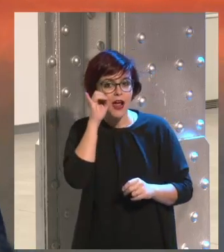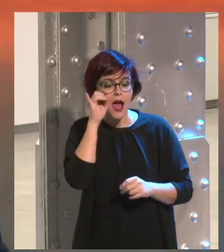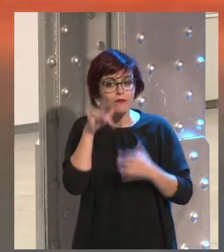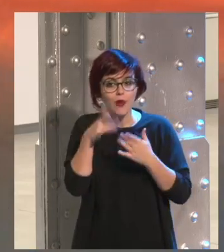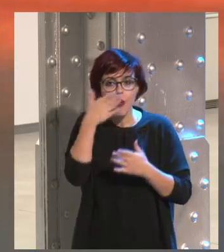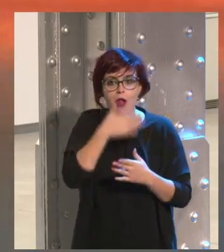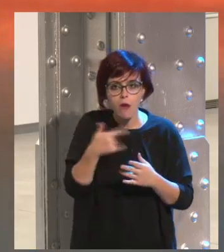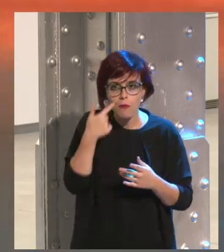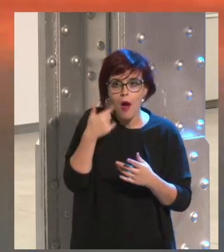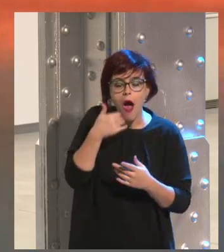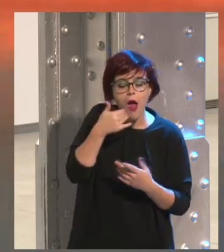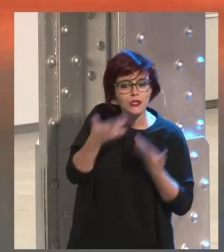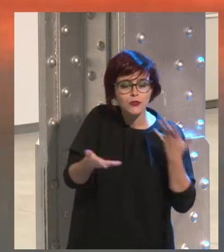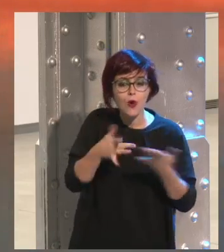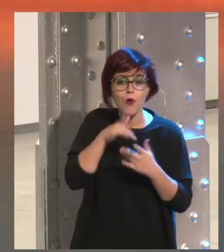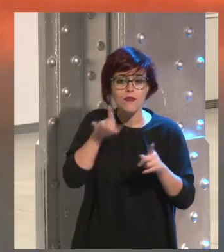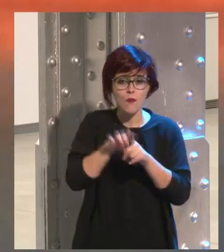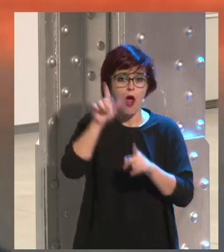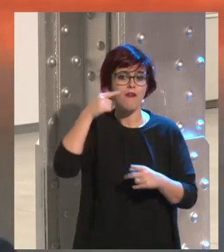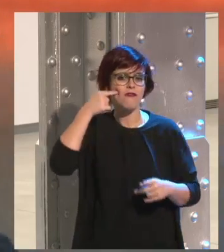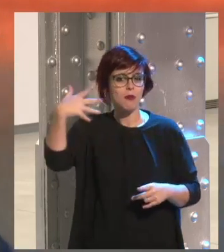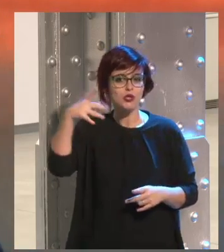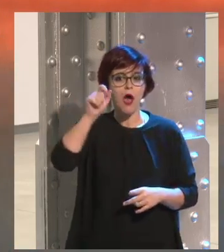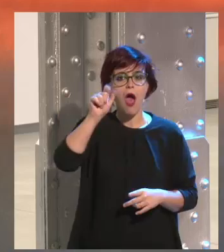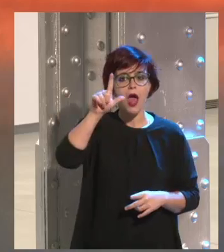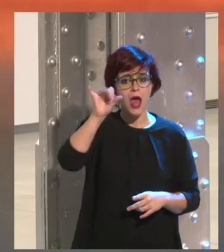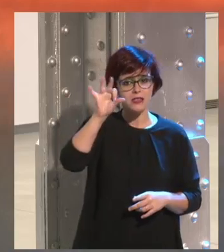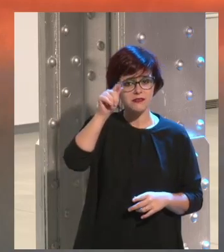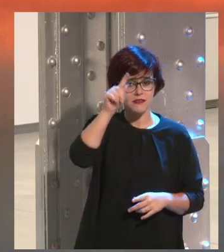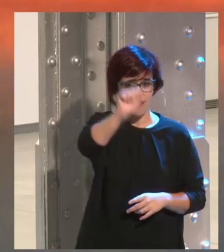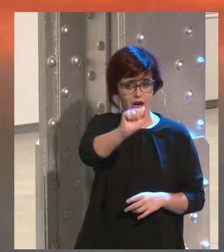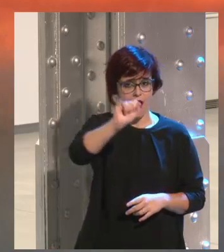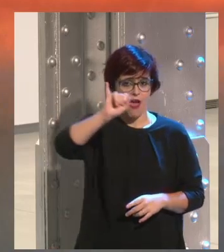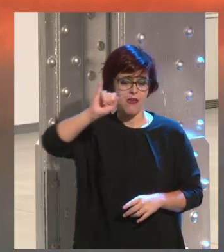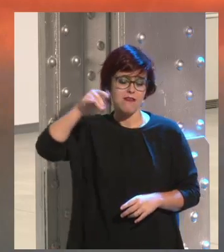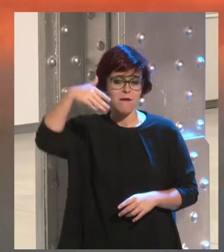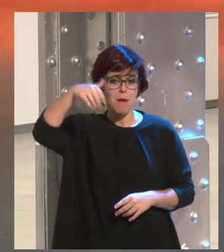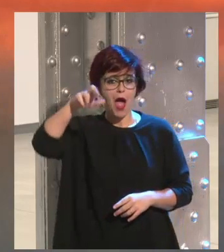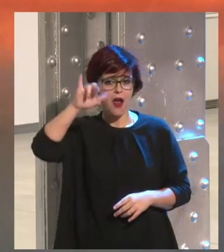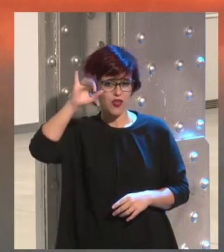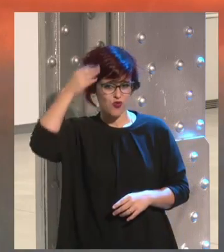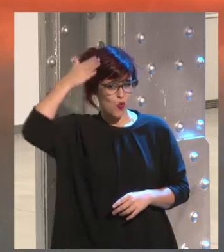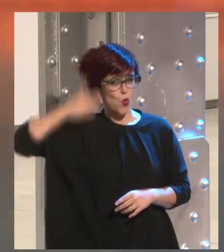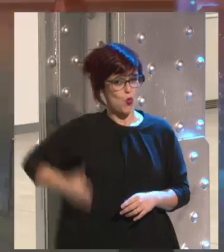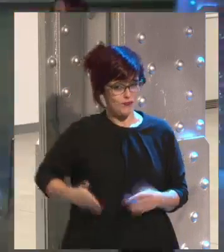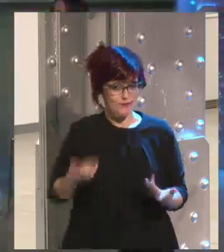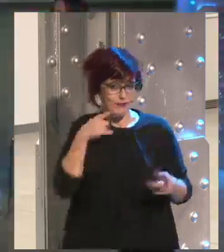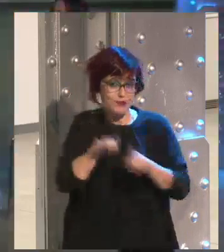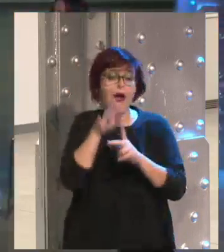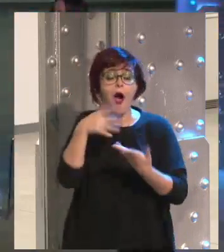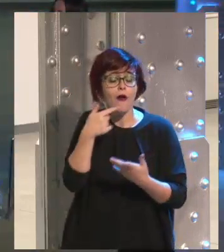niños al cole, o a Alaska y Mario, aire y todo. Y eso es lo bonito de Instagram. Y ahora voy a contestar a tus preguntas.